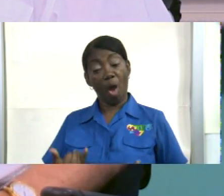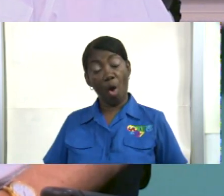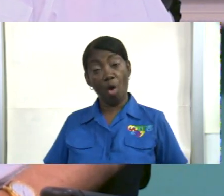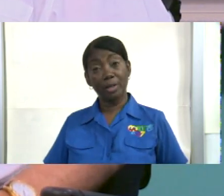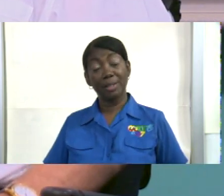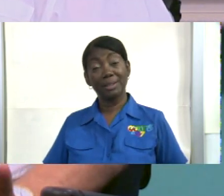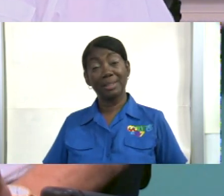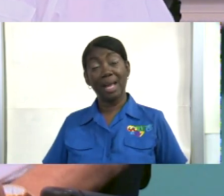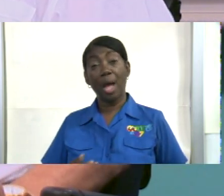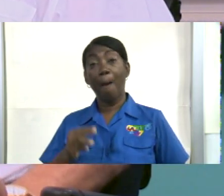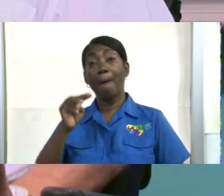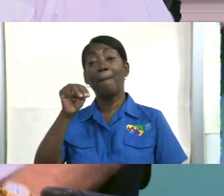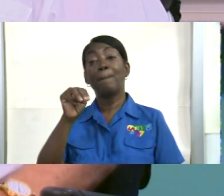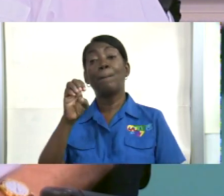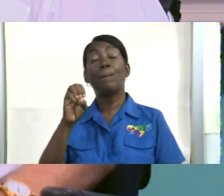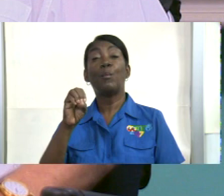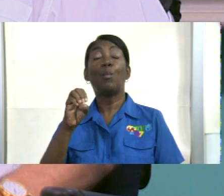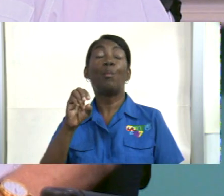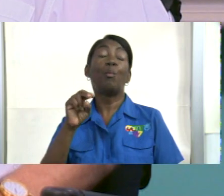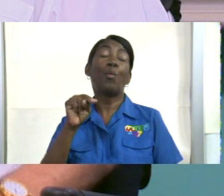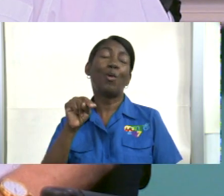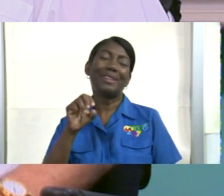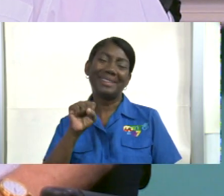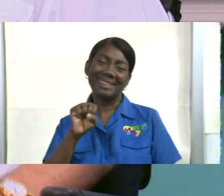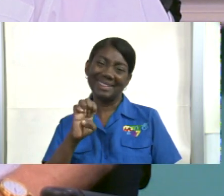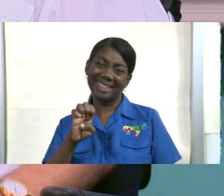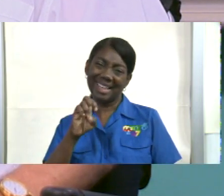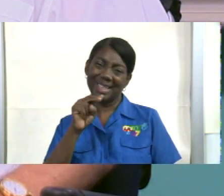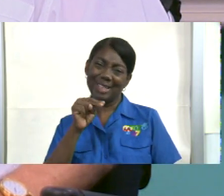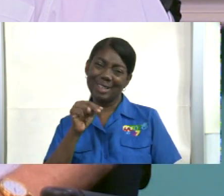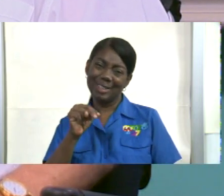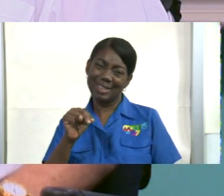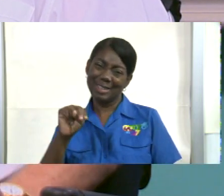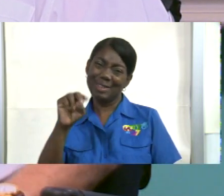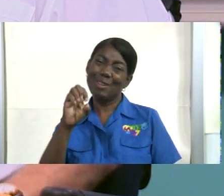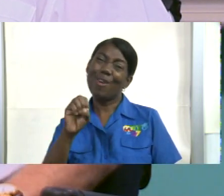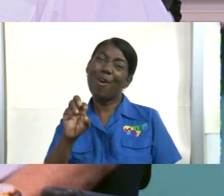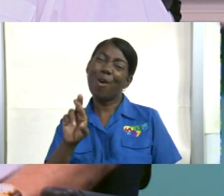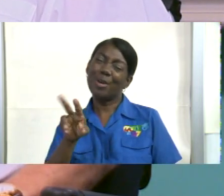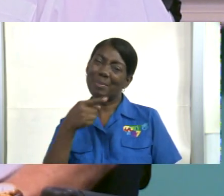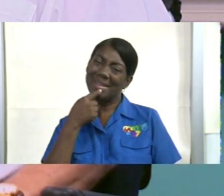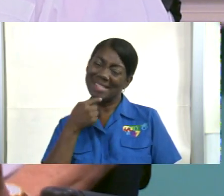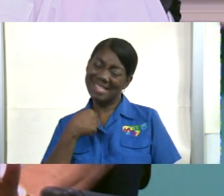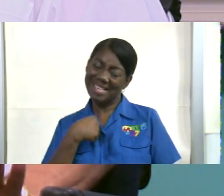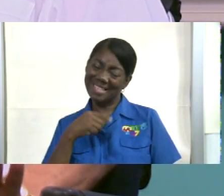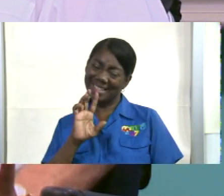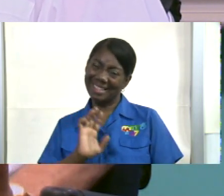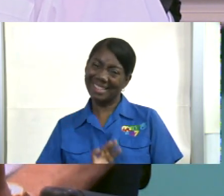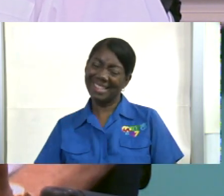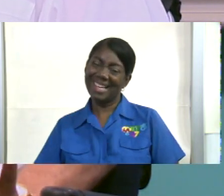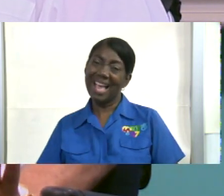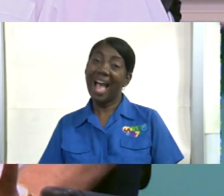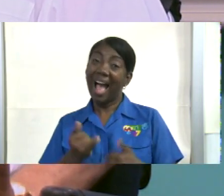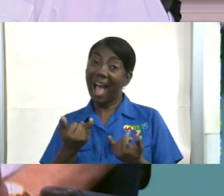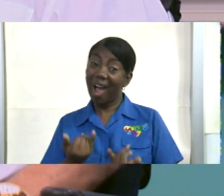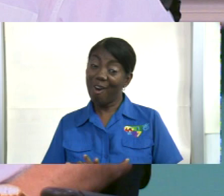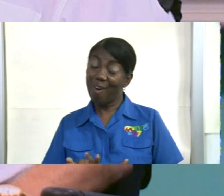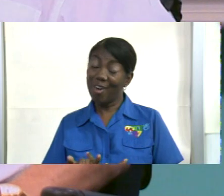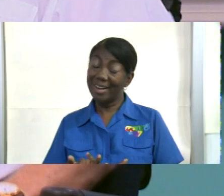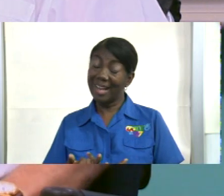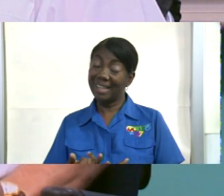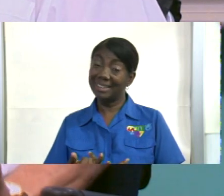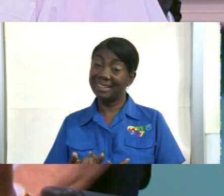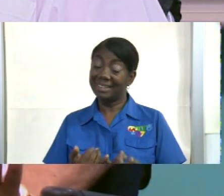Monseñor dice hay que dime Monseñor la voz en el atendente